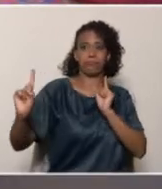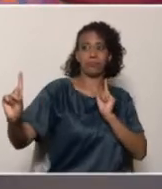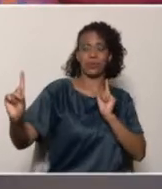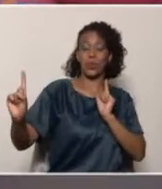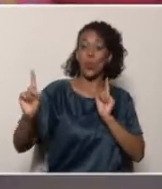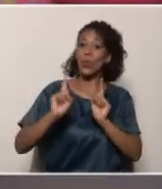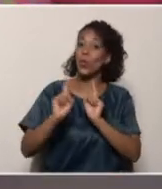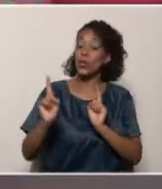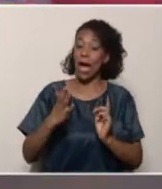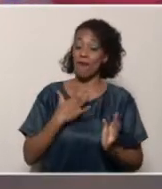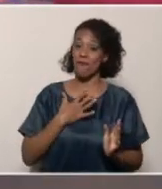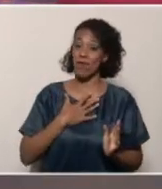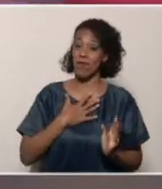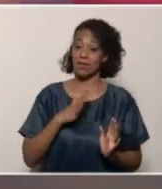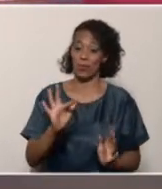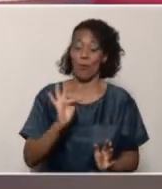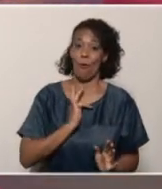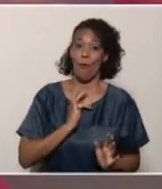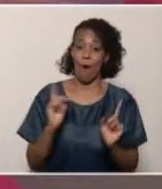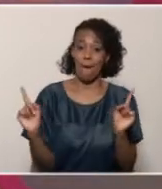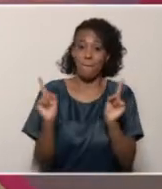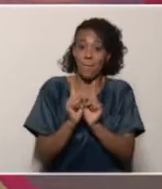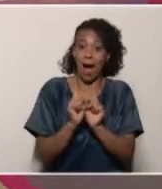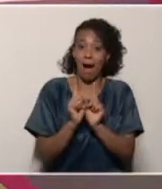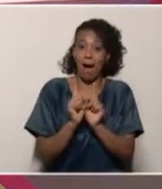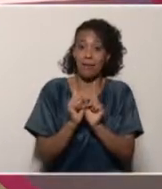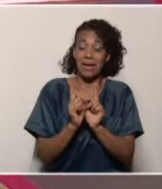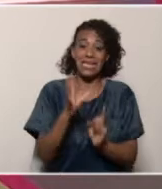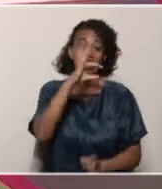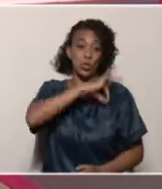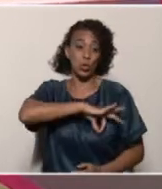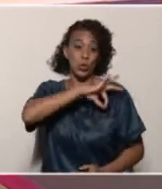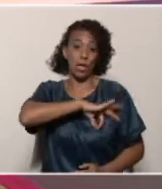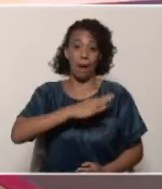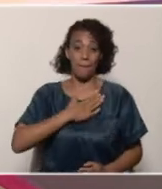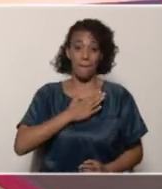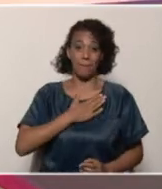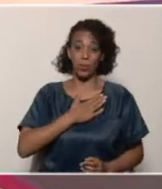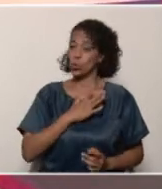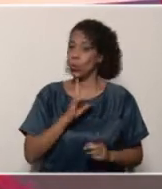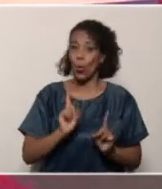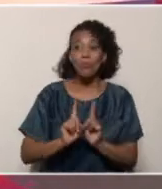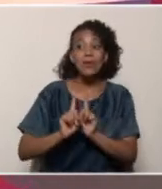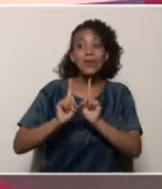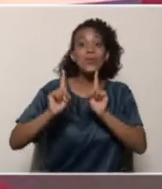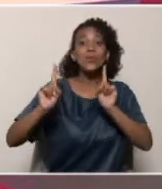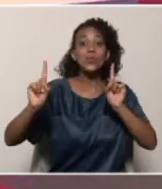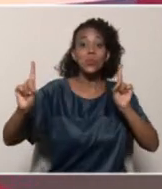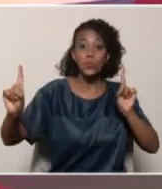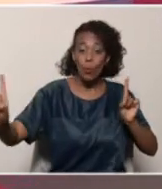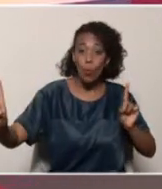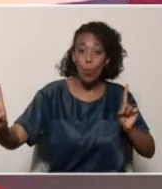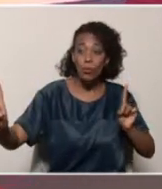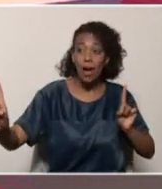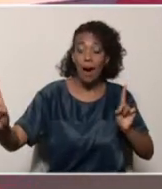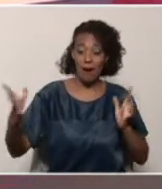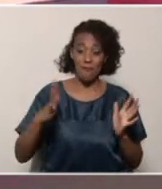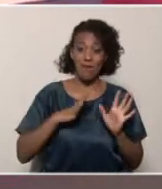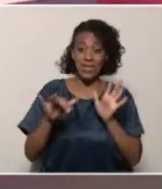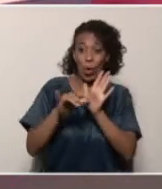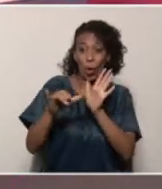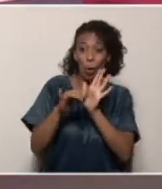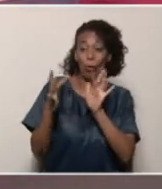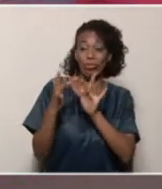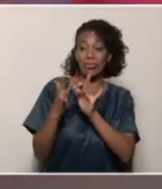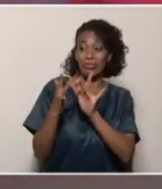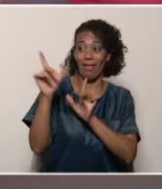en un distanciamiento físico. Distanciamiento social es otra cosa, a mi parecer, y considero que estamos en un proceso de distanciamiento físico para